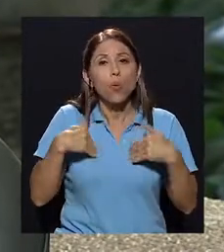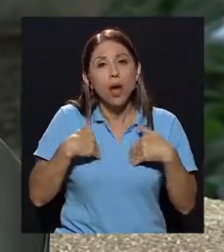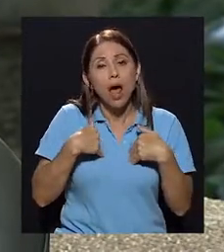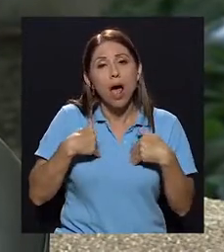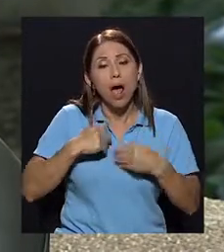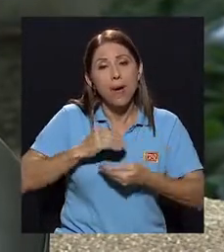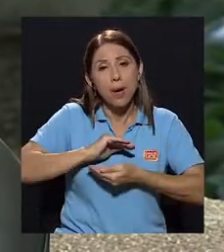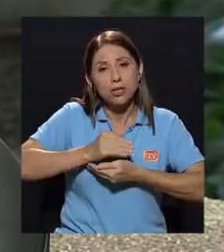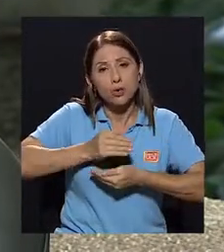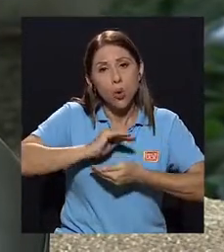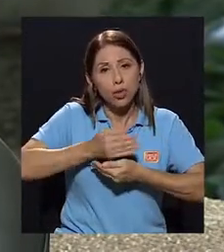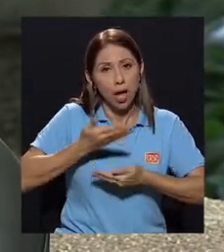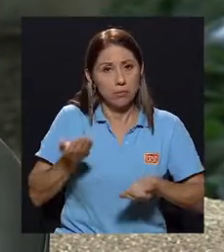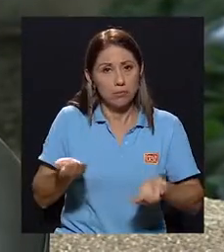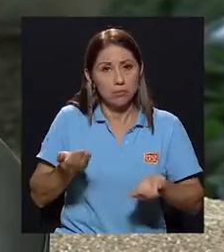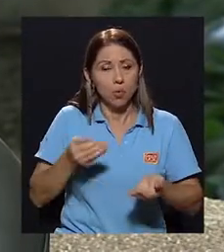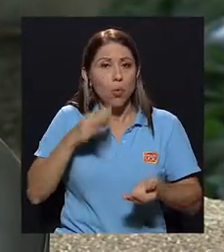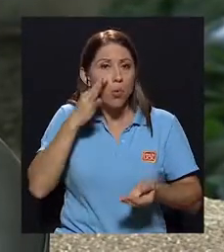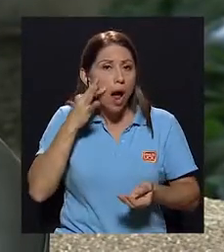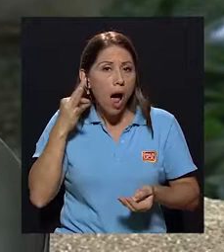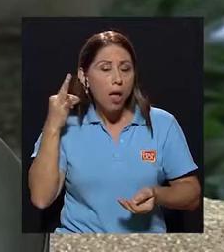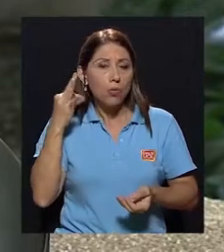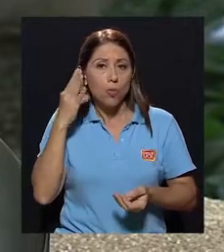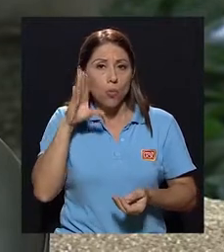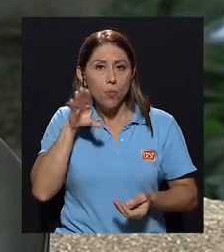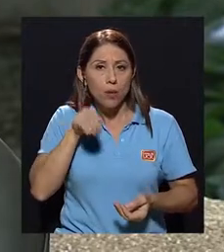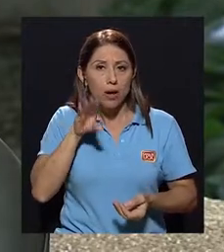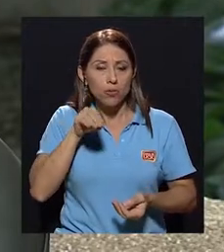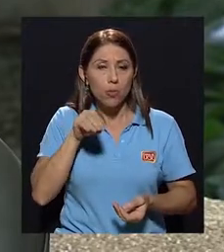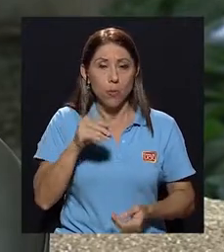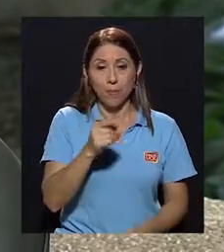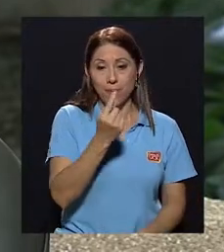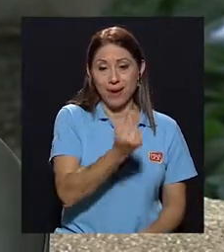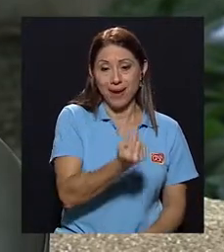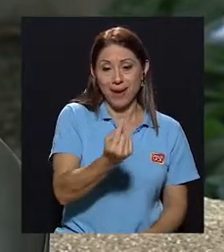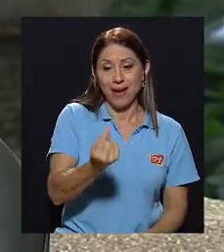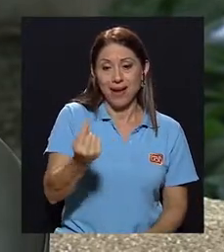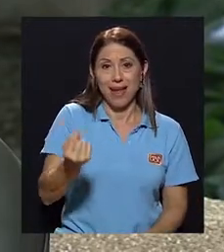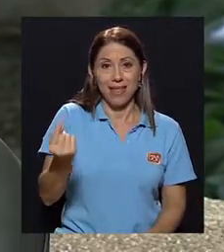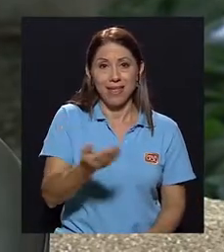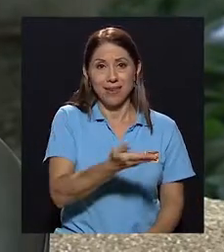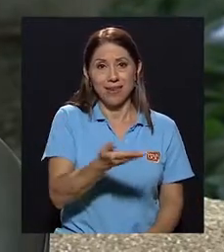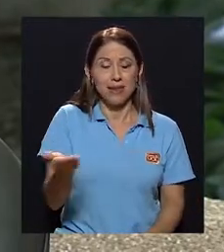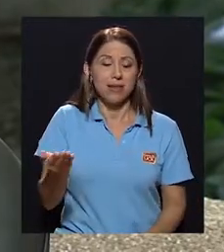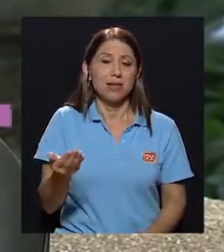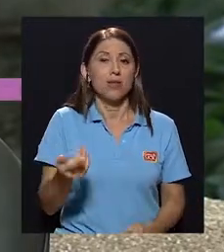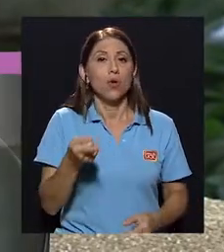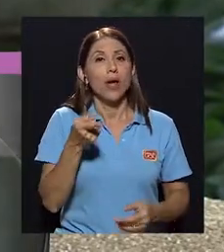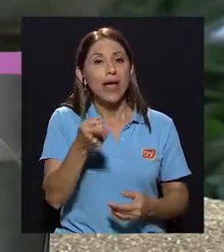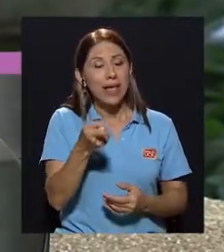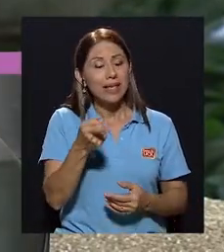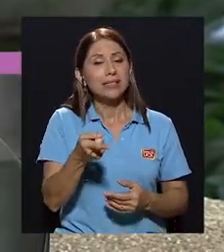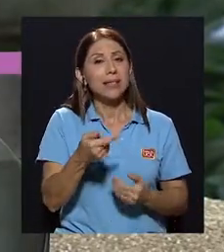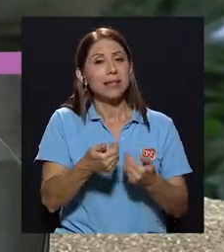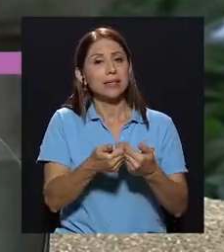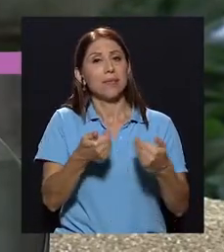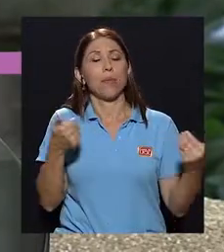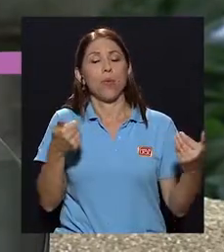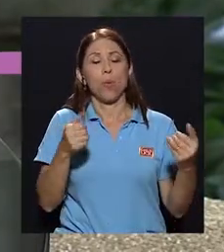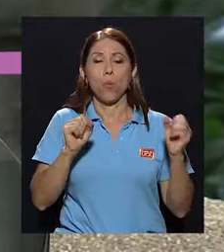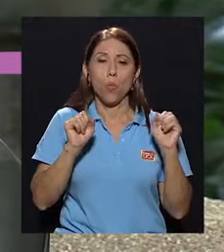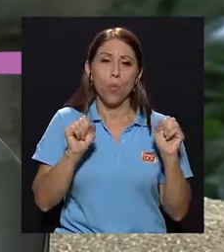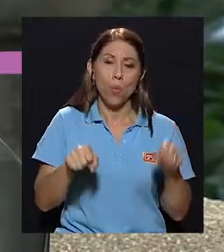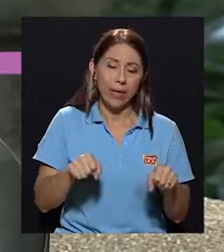gato, un perro. Y para cada niño, para cada niña, esa pérdida puede ser muy, muy